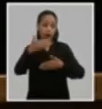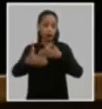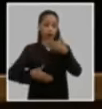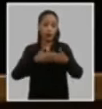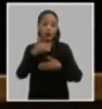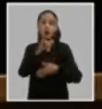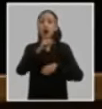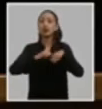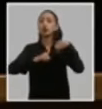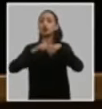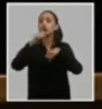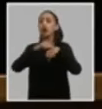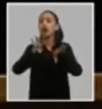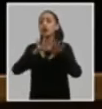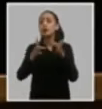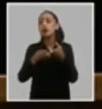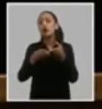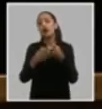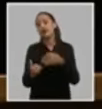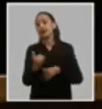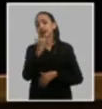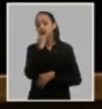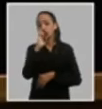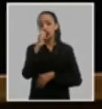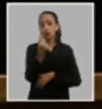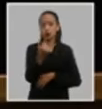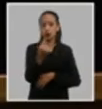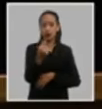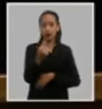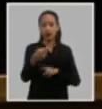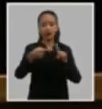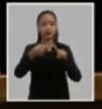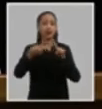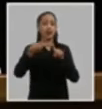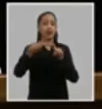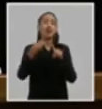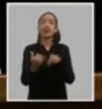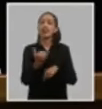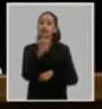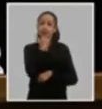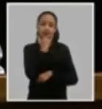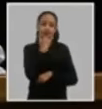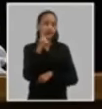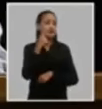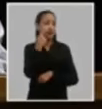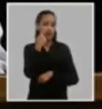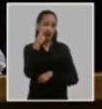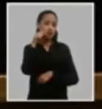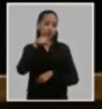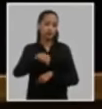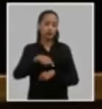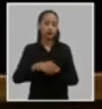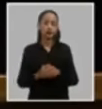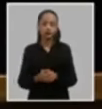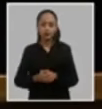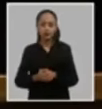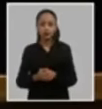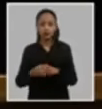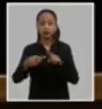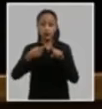estructurales acumulados de la economía las deficiencias y dificultades afrontadas el